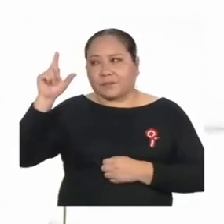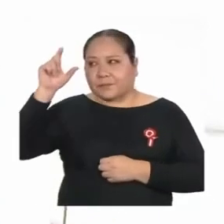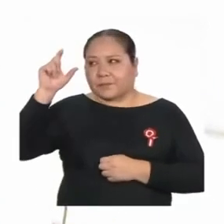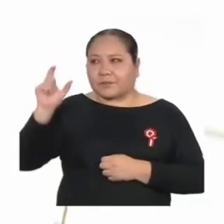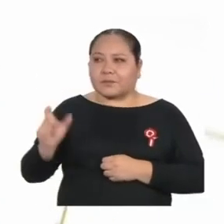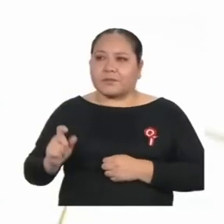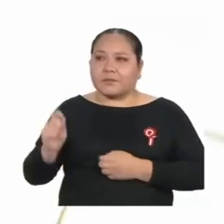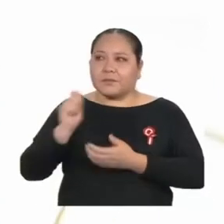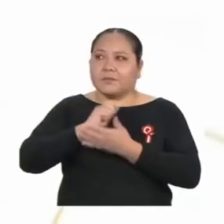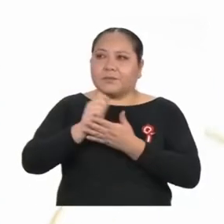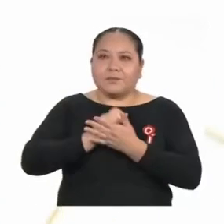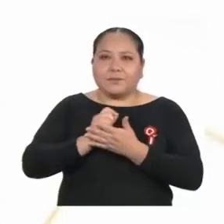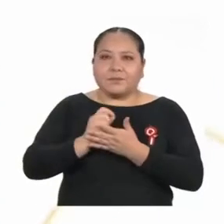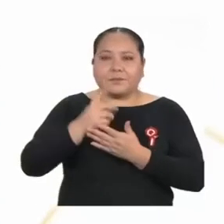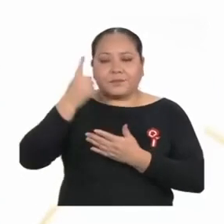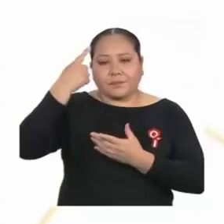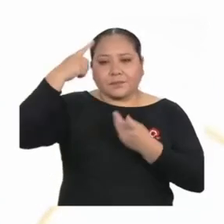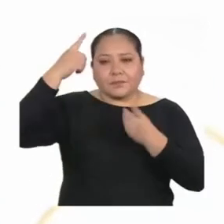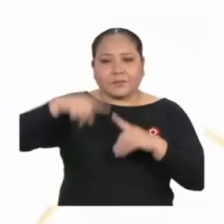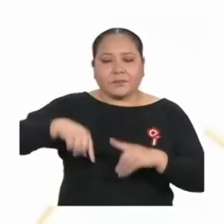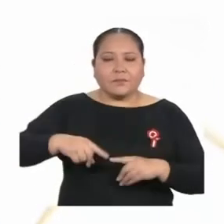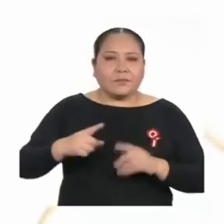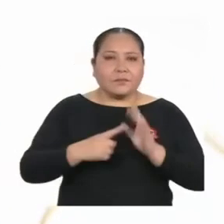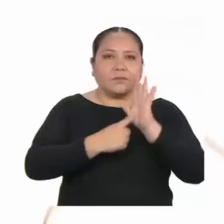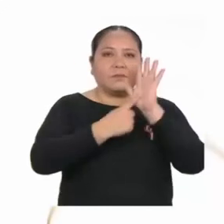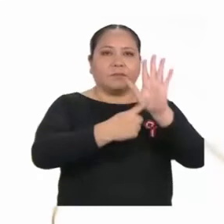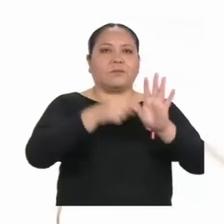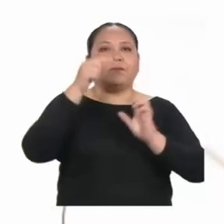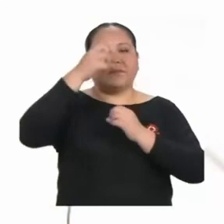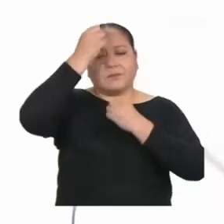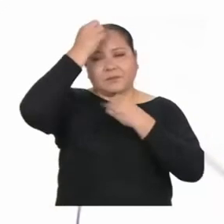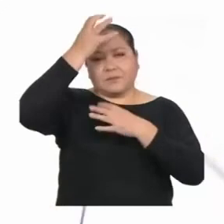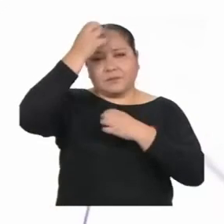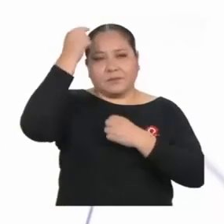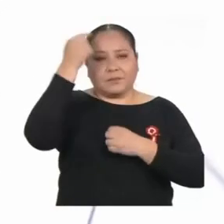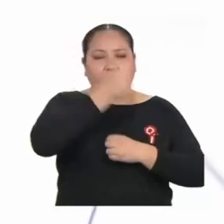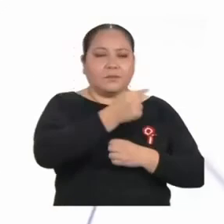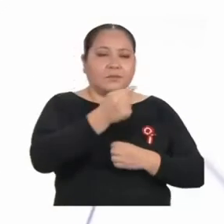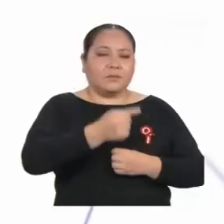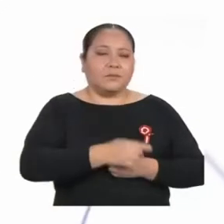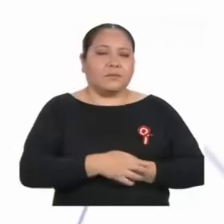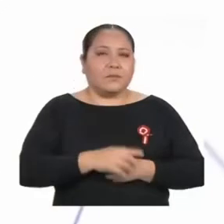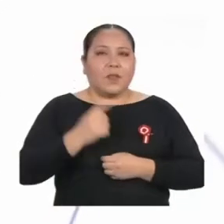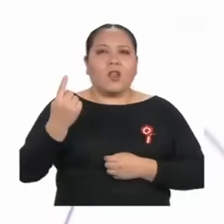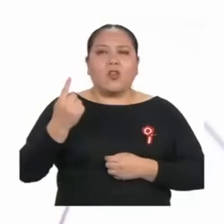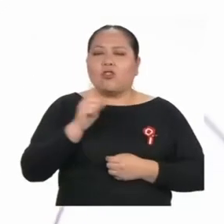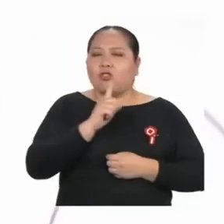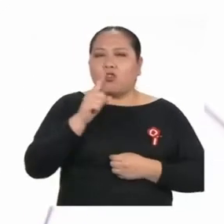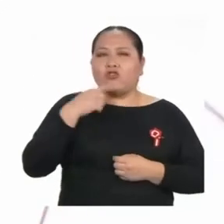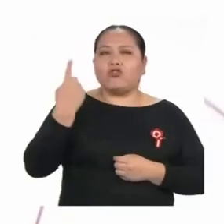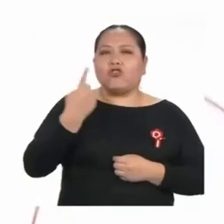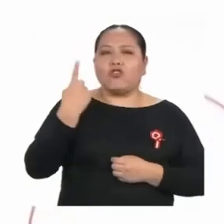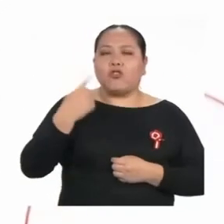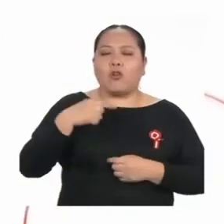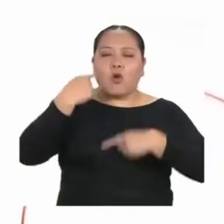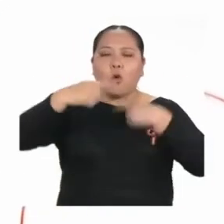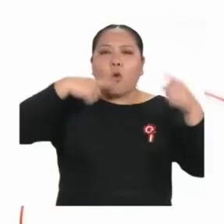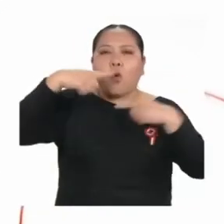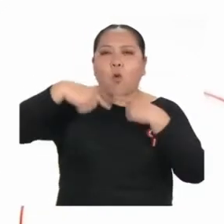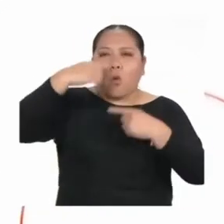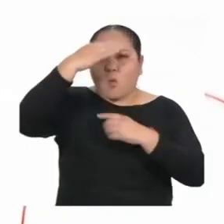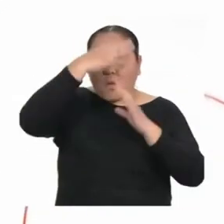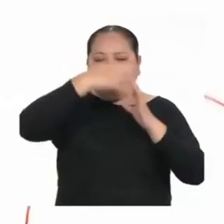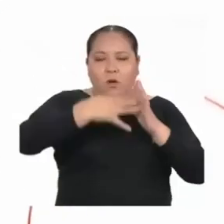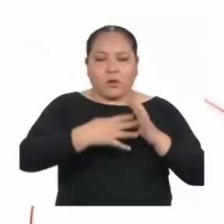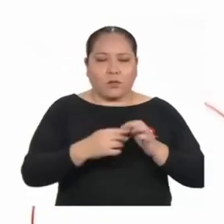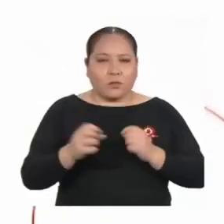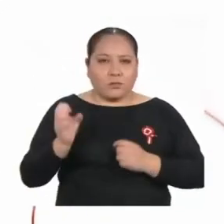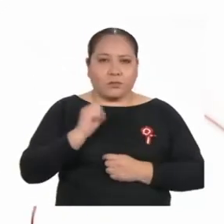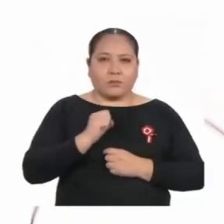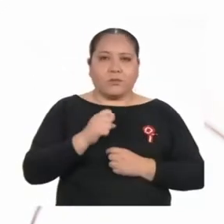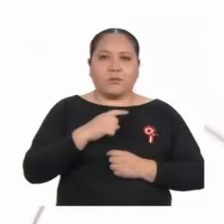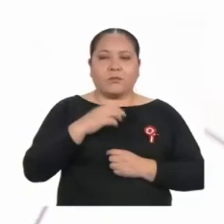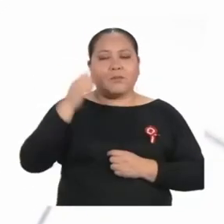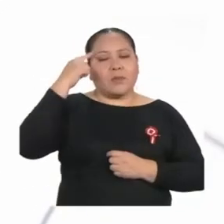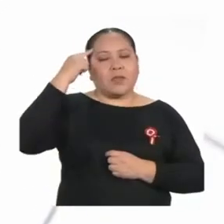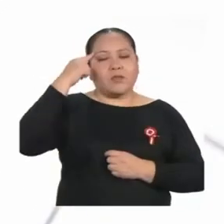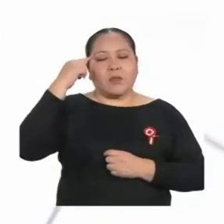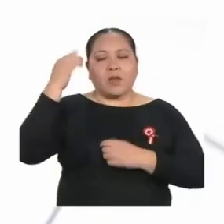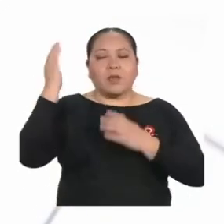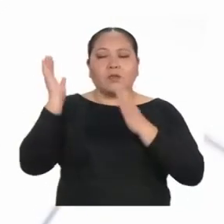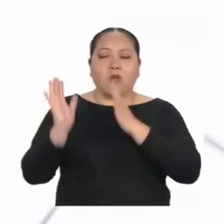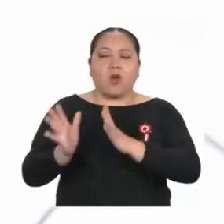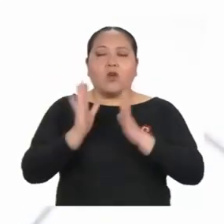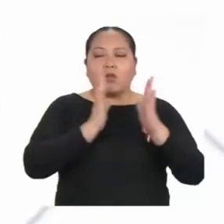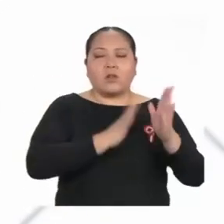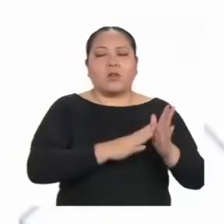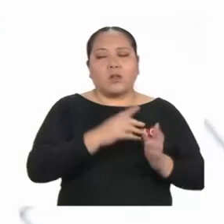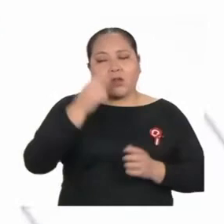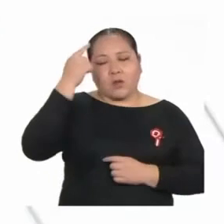presentar la información de esa manera y no solo narrarla en el texto? Me parece más ordenado. Y